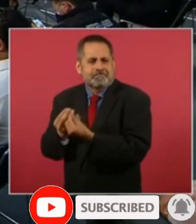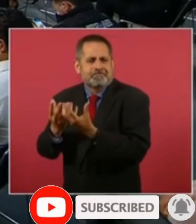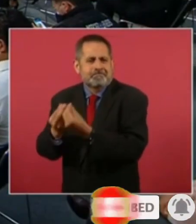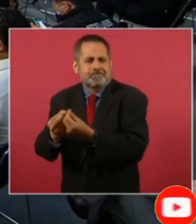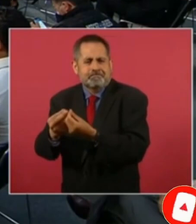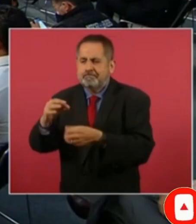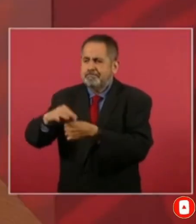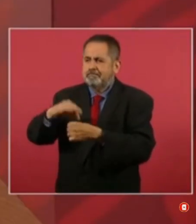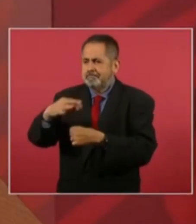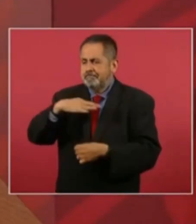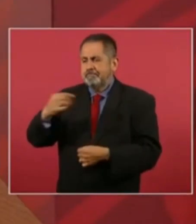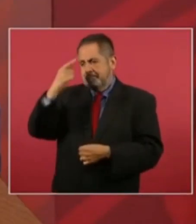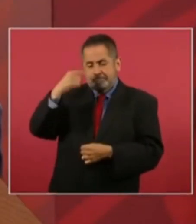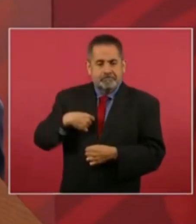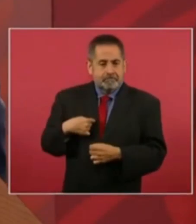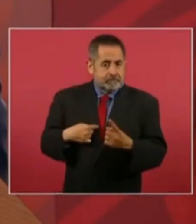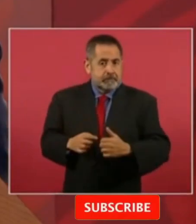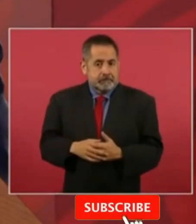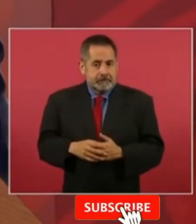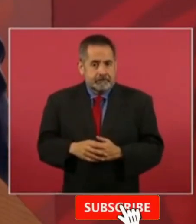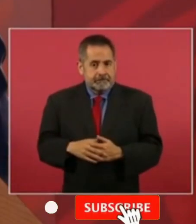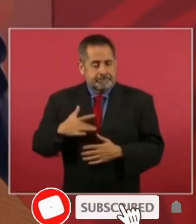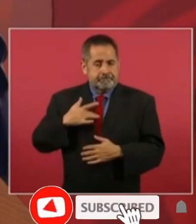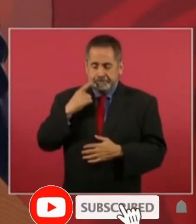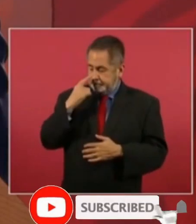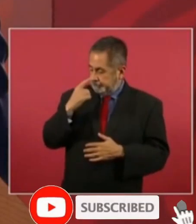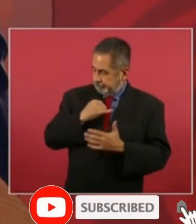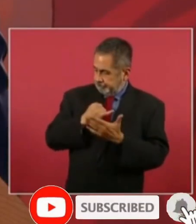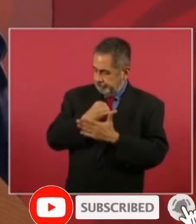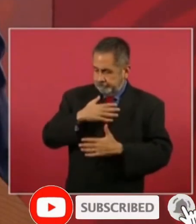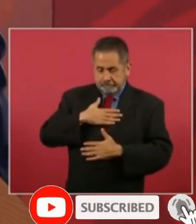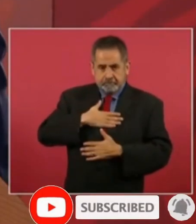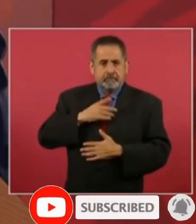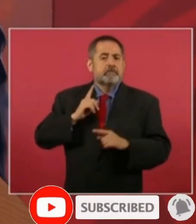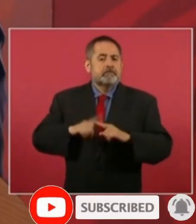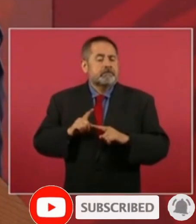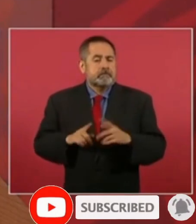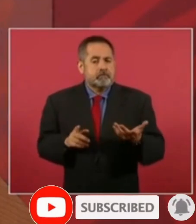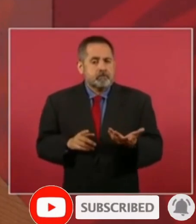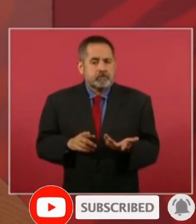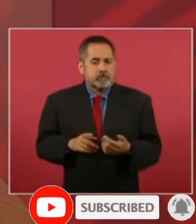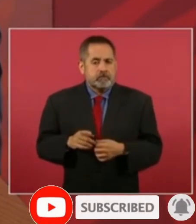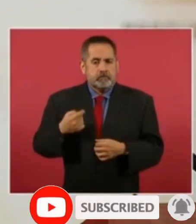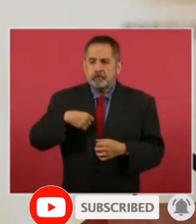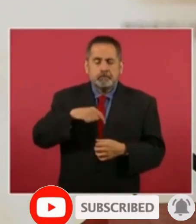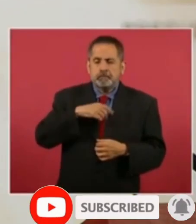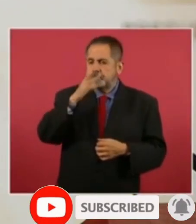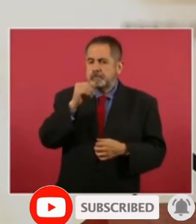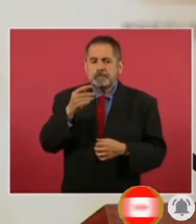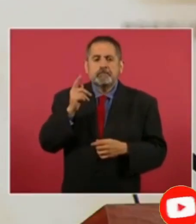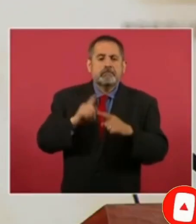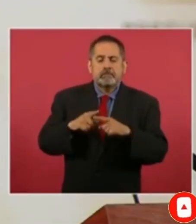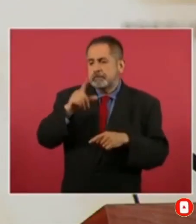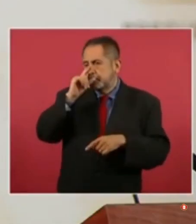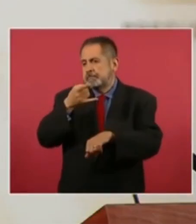este esta esta convicción propia sino es que no podríamos nosotros